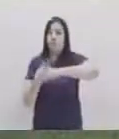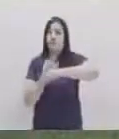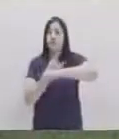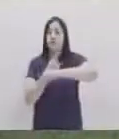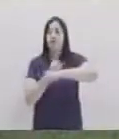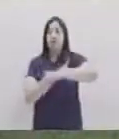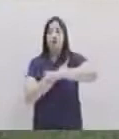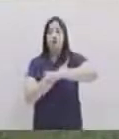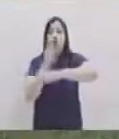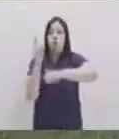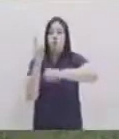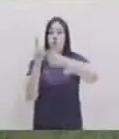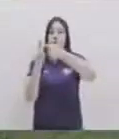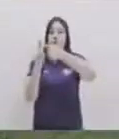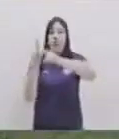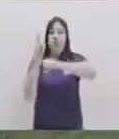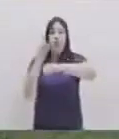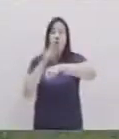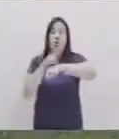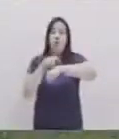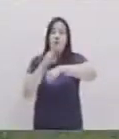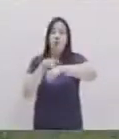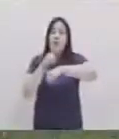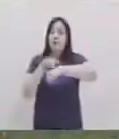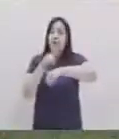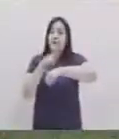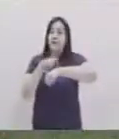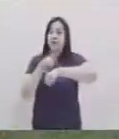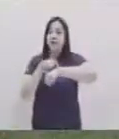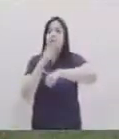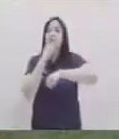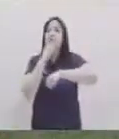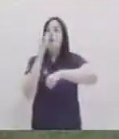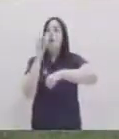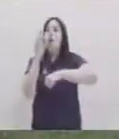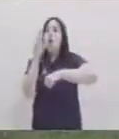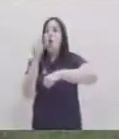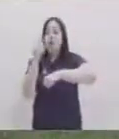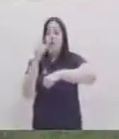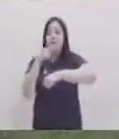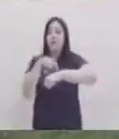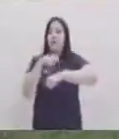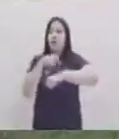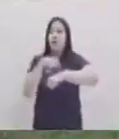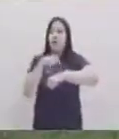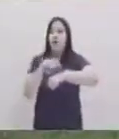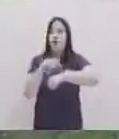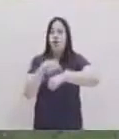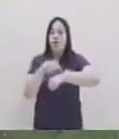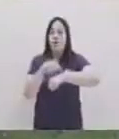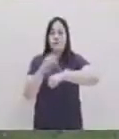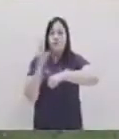solamente voy a golpear con mi dedo índice en la muñeca para la seña de hora refaccionar son las manos